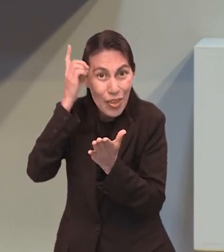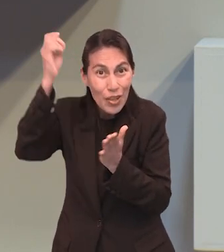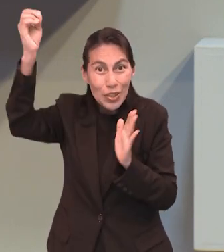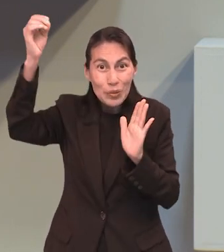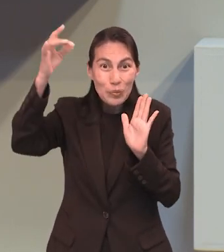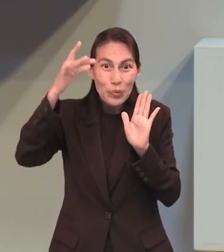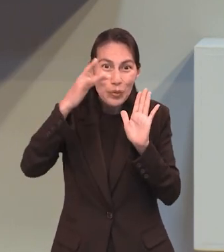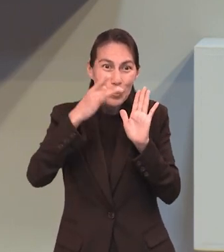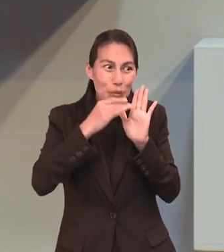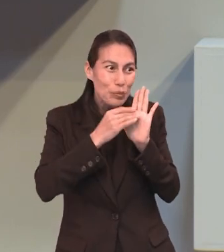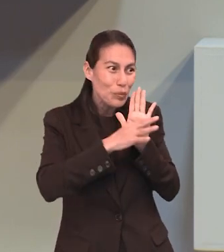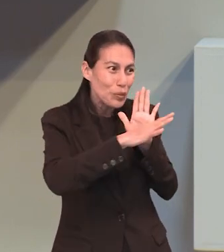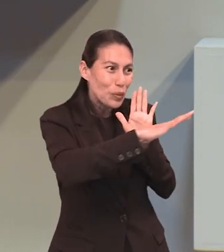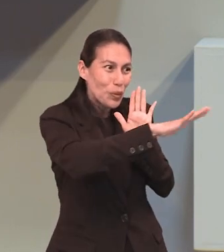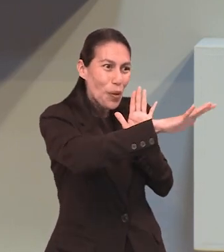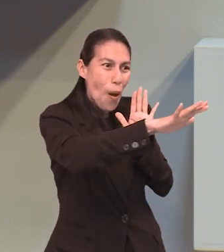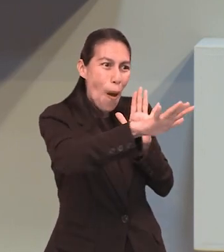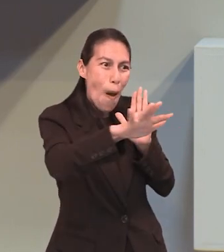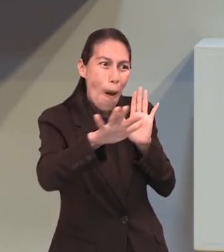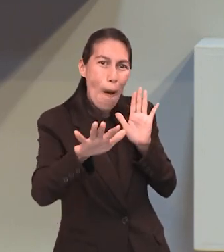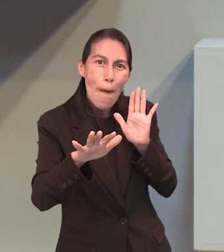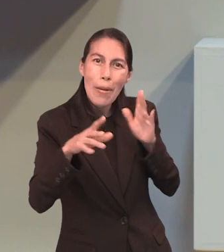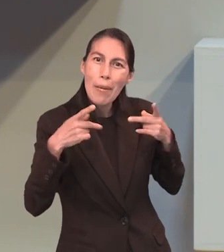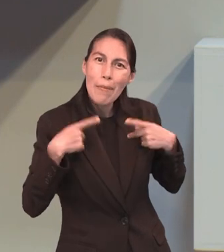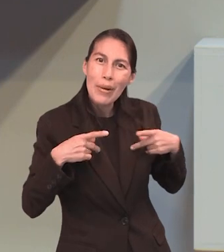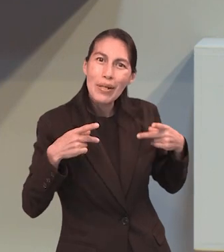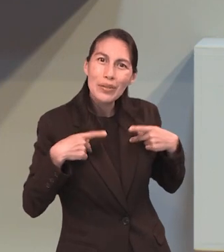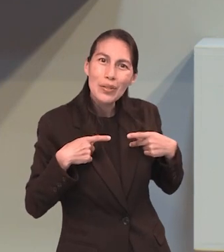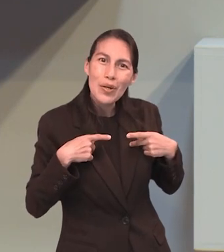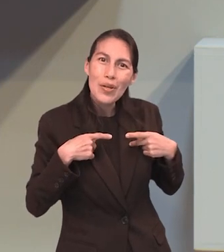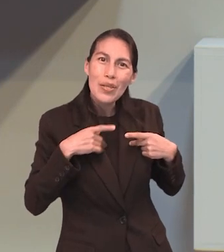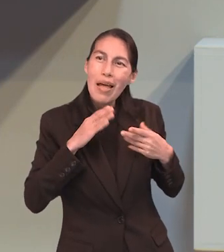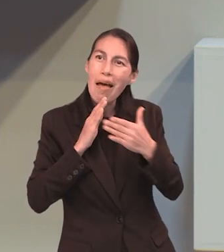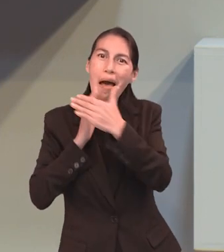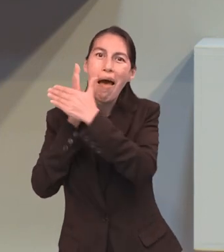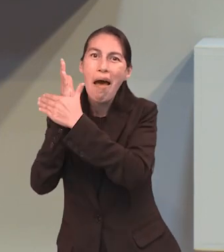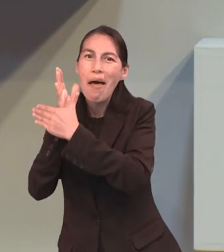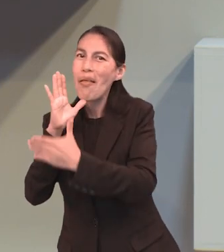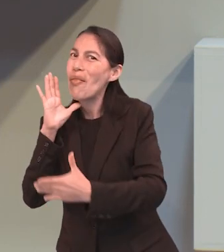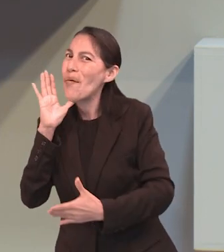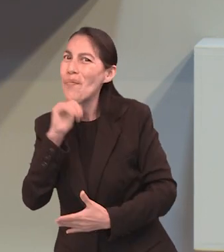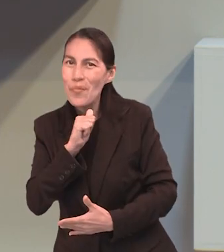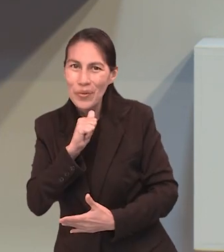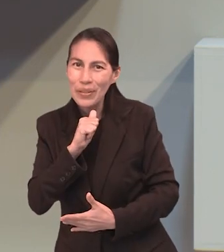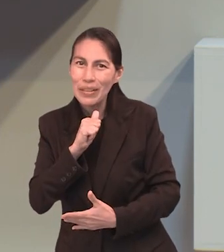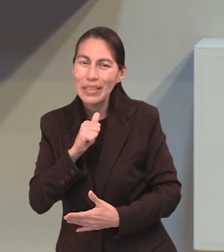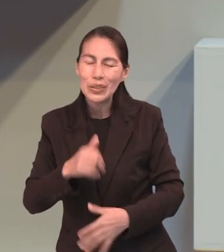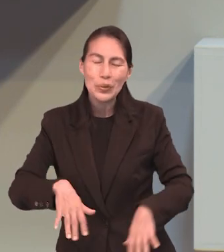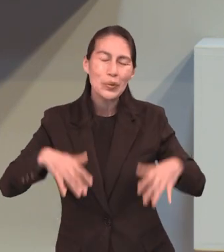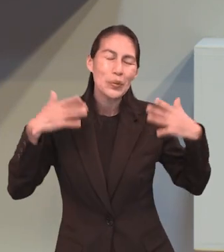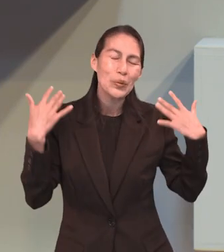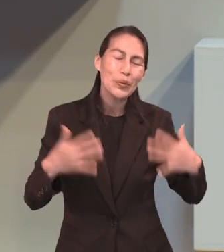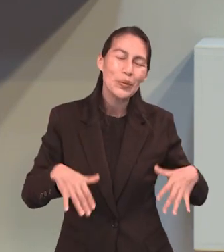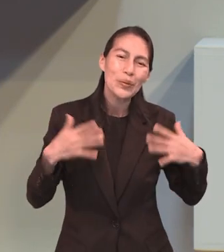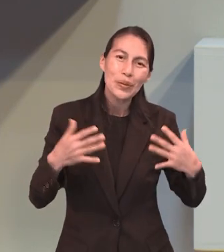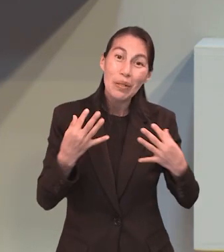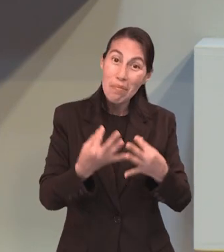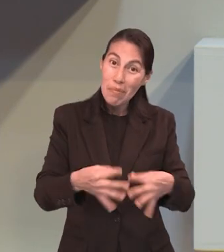se manifiesta el carácter del que mora en la luz a la que ningún hombre puede acceder.